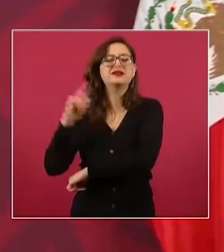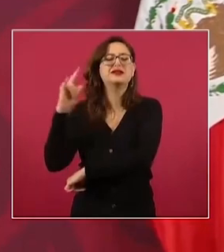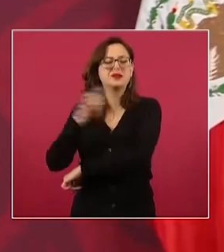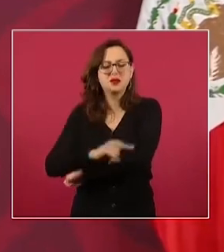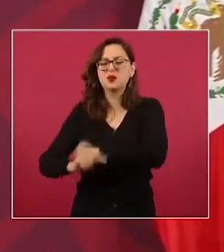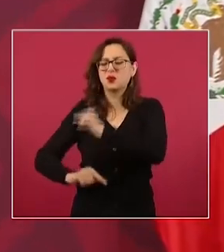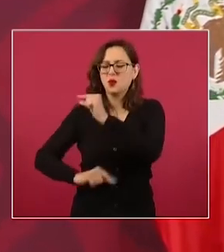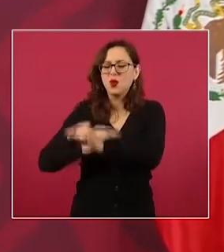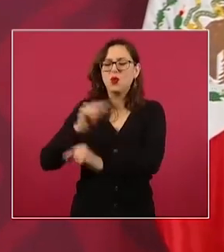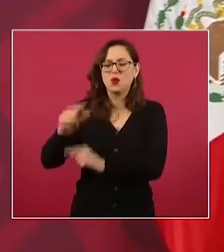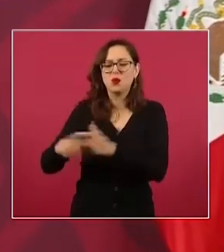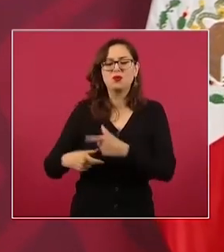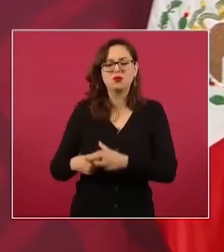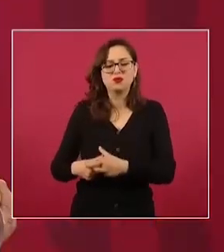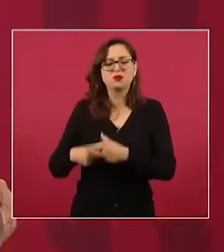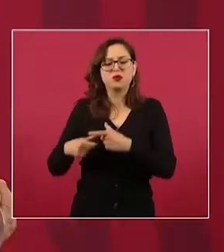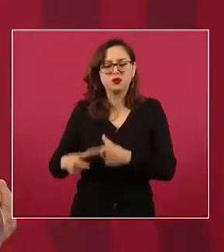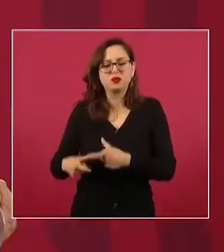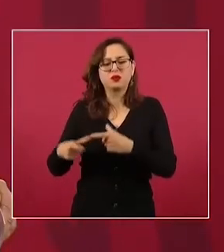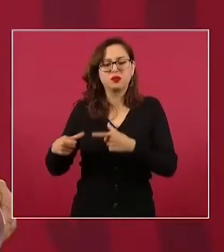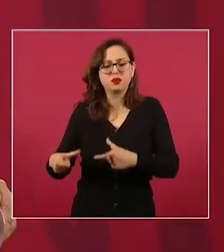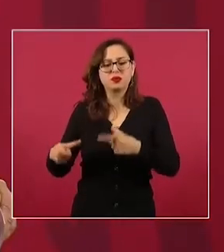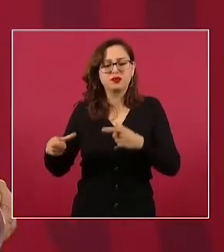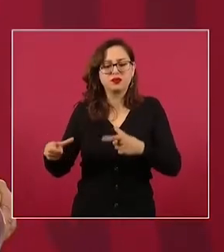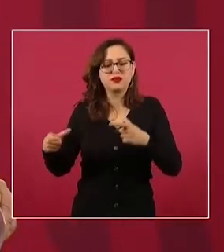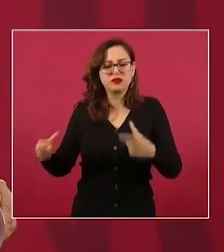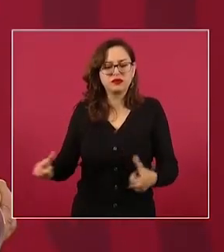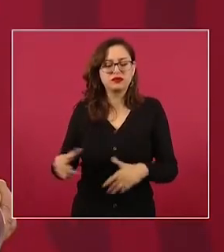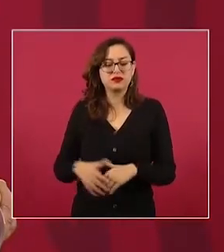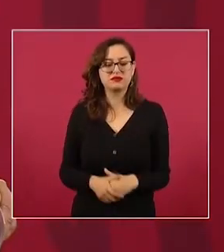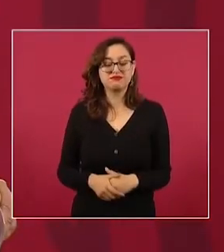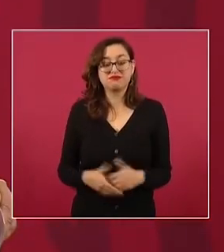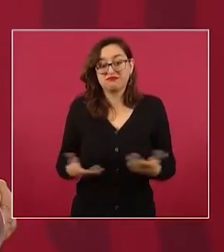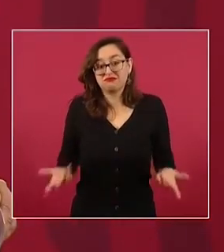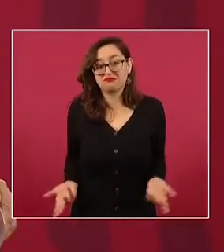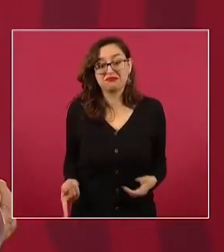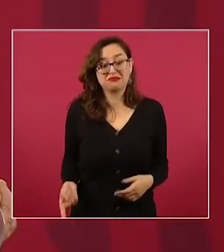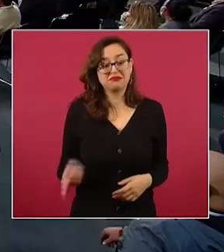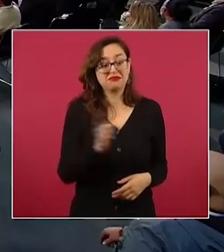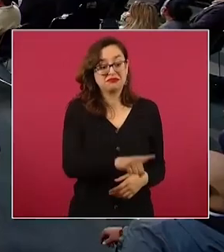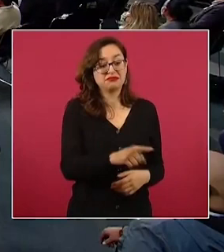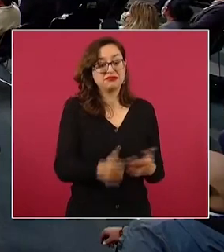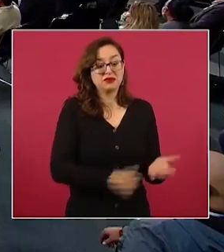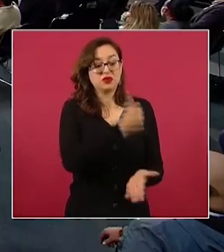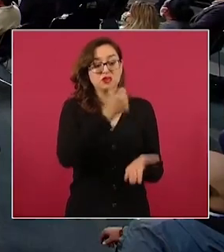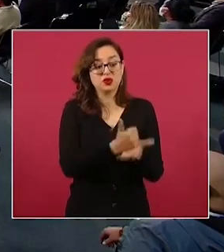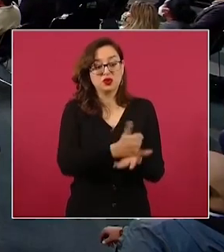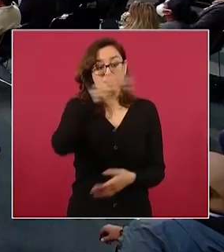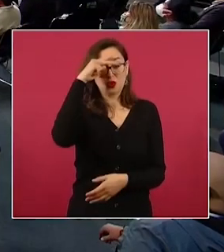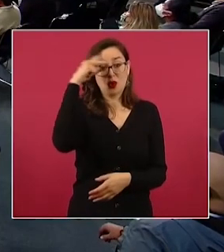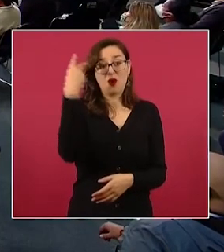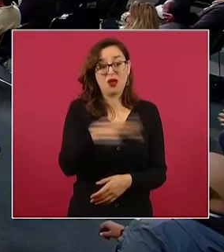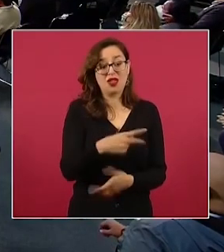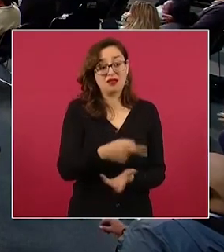Y ayer hablaba yo de cómo hay un daño estructural en la Terminal 2,